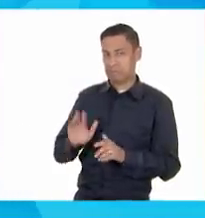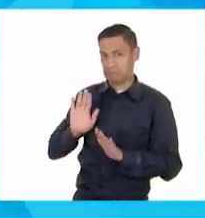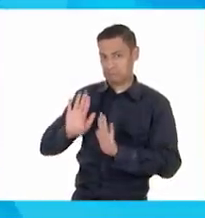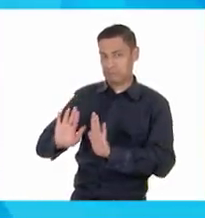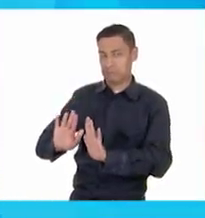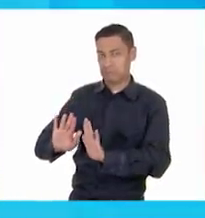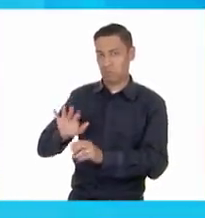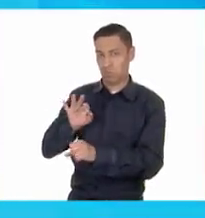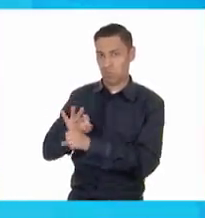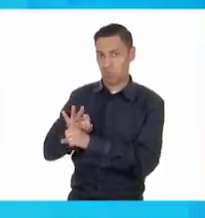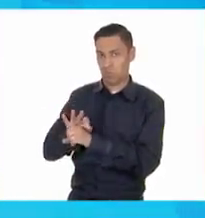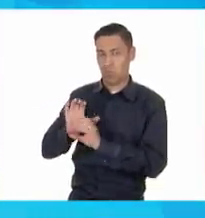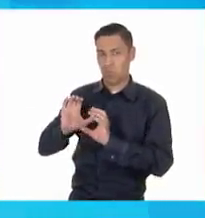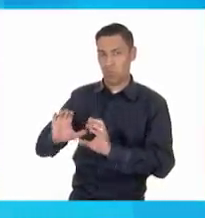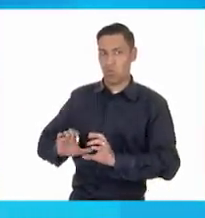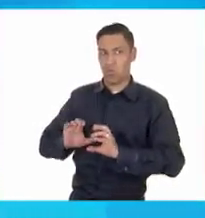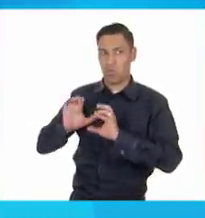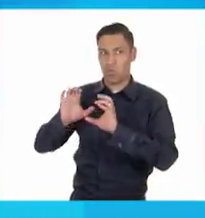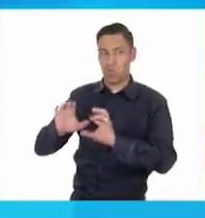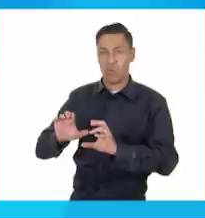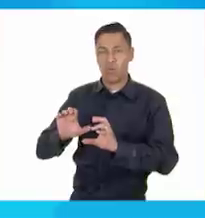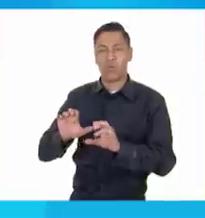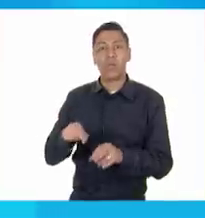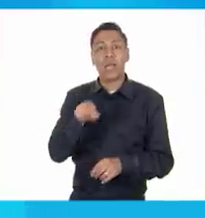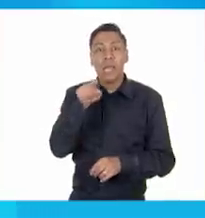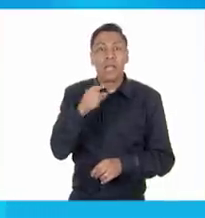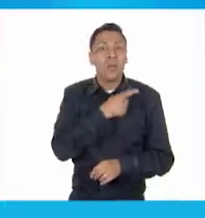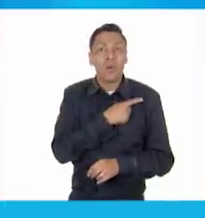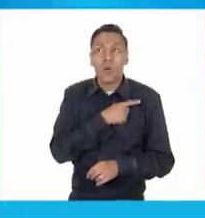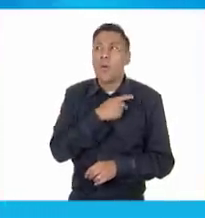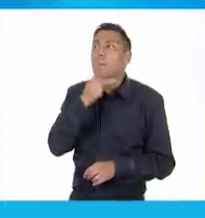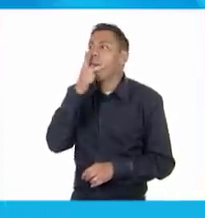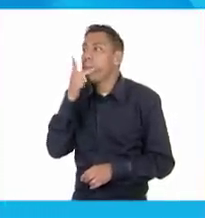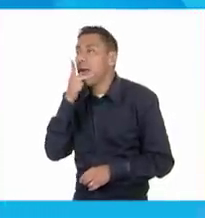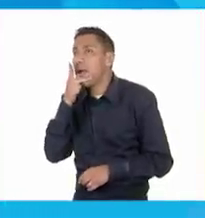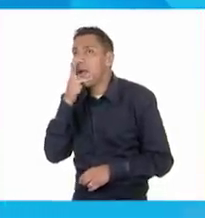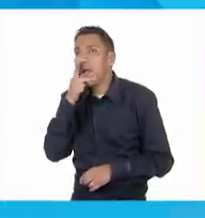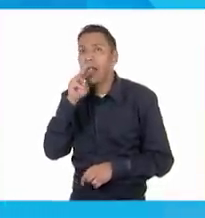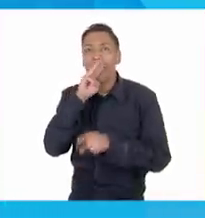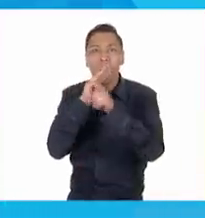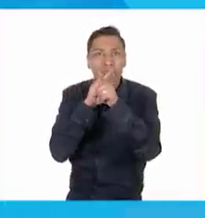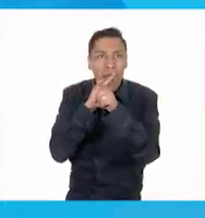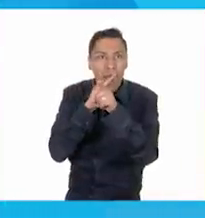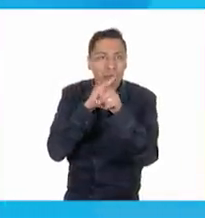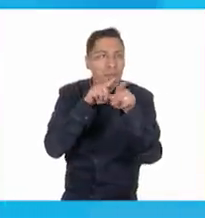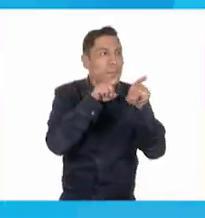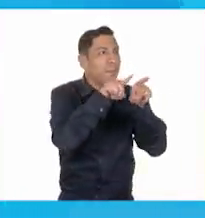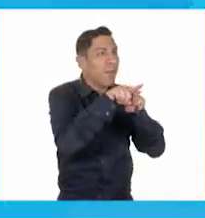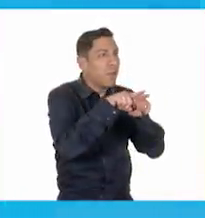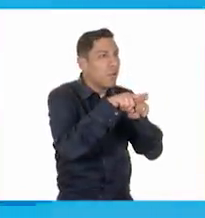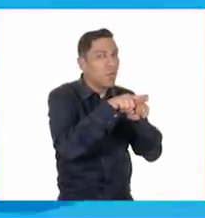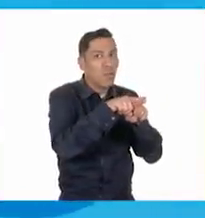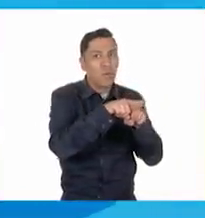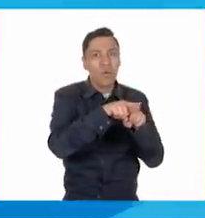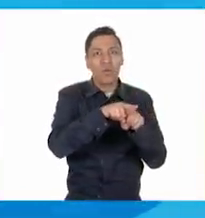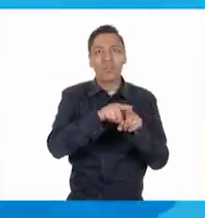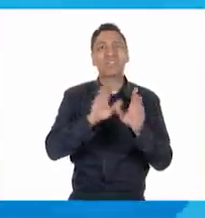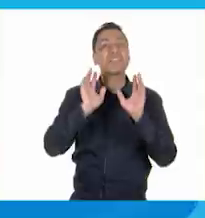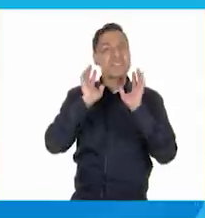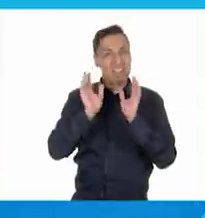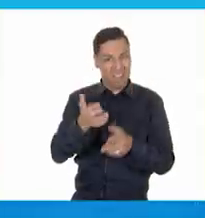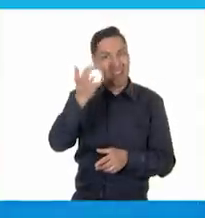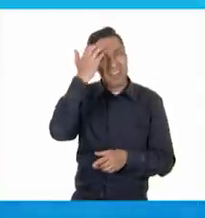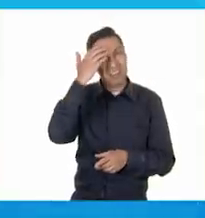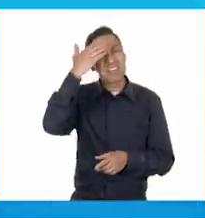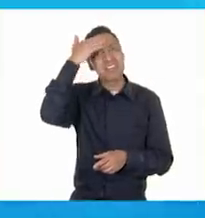importante es que ya identifica y nombra a sus familiares o los integrantes de su familia. Oye, Oscar. Dime. A